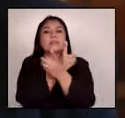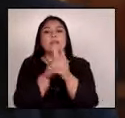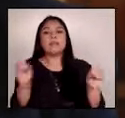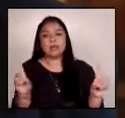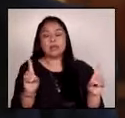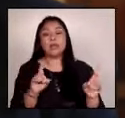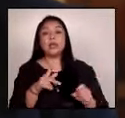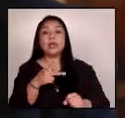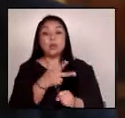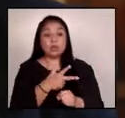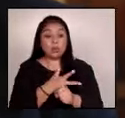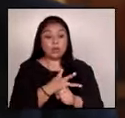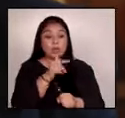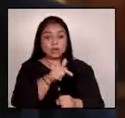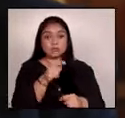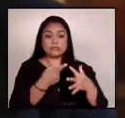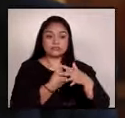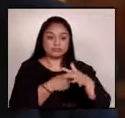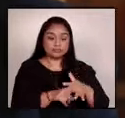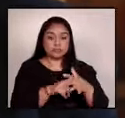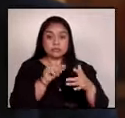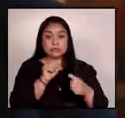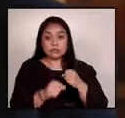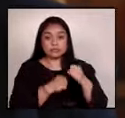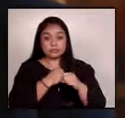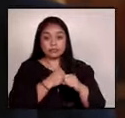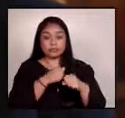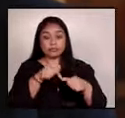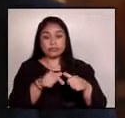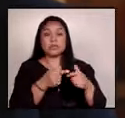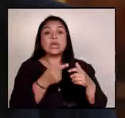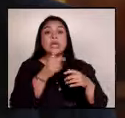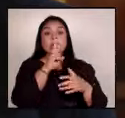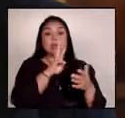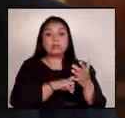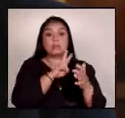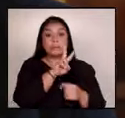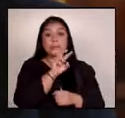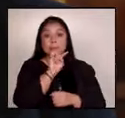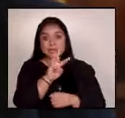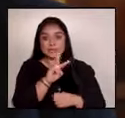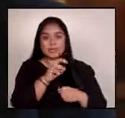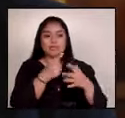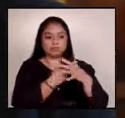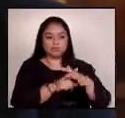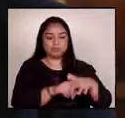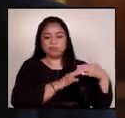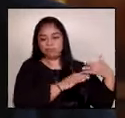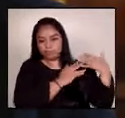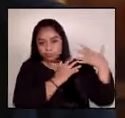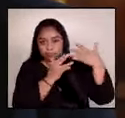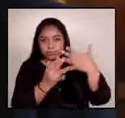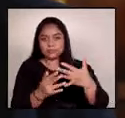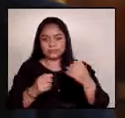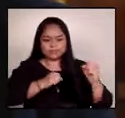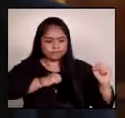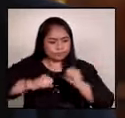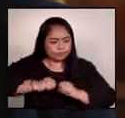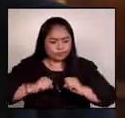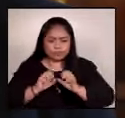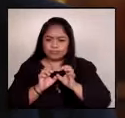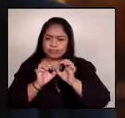desde las elecciones del 2023 y en la que los esfuerzos llevados a cabo por nuestros ciudadanos y